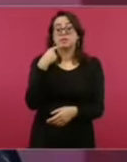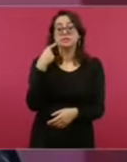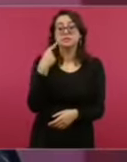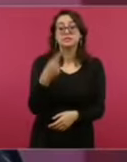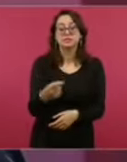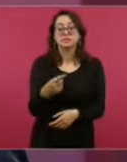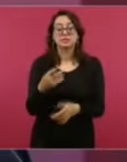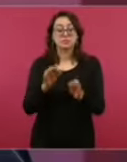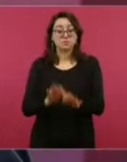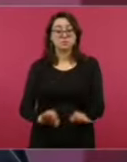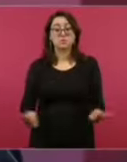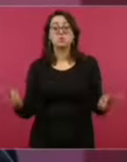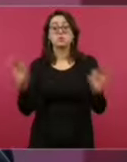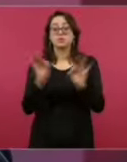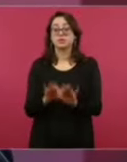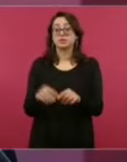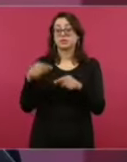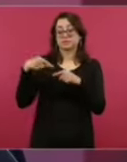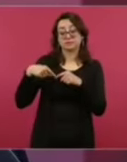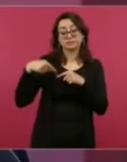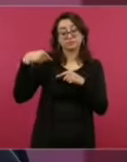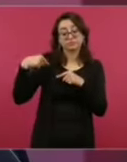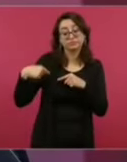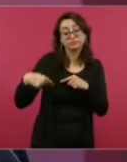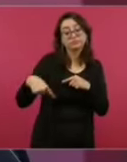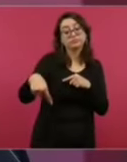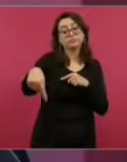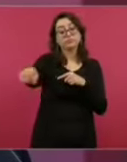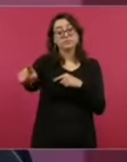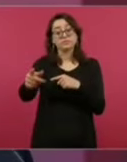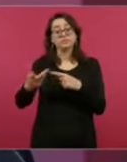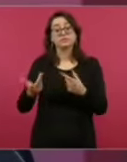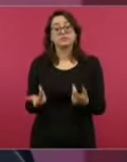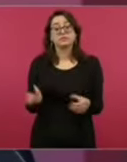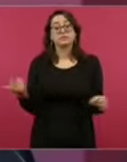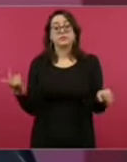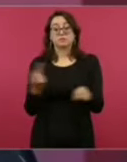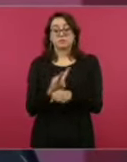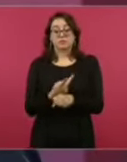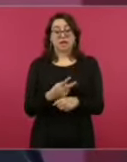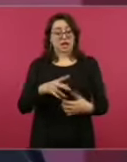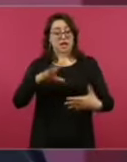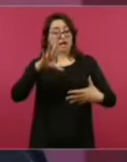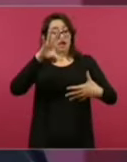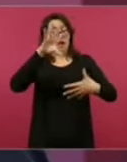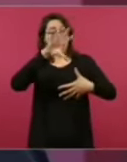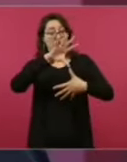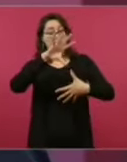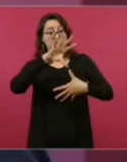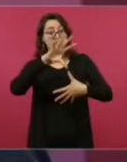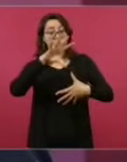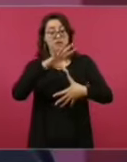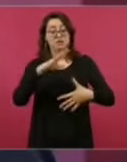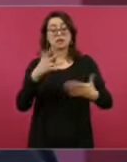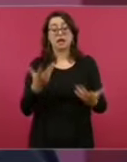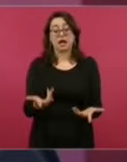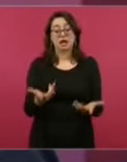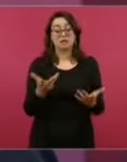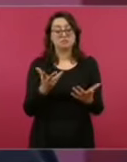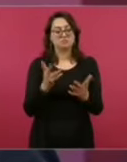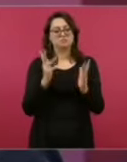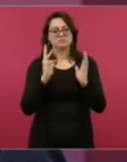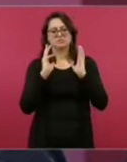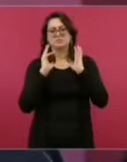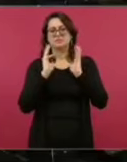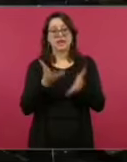en el largo plazo, la predicción que hay para todo el hemisferio norte es que durante la temporada fría, que en su